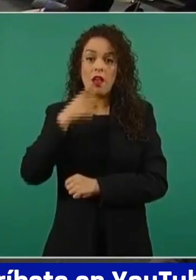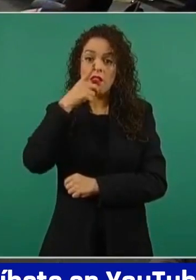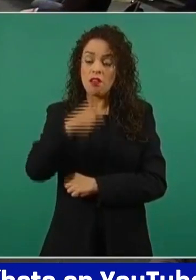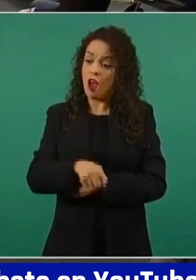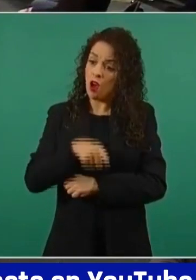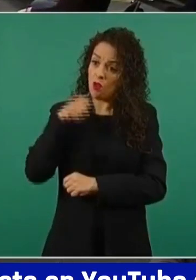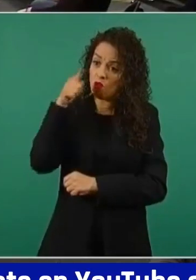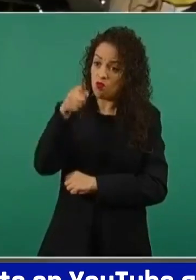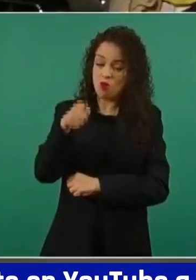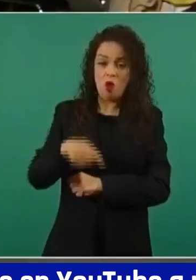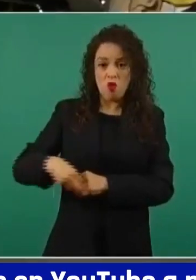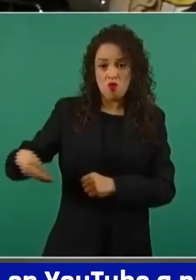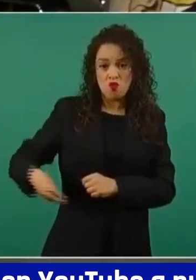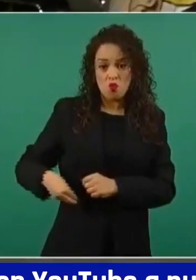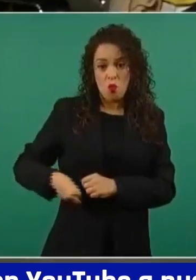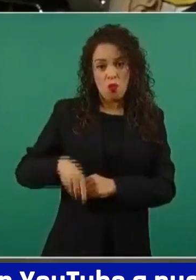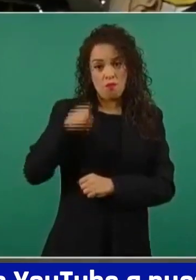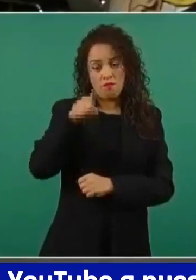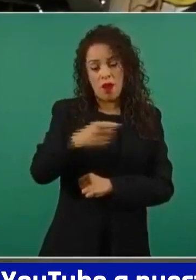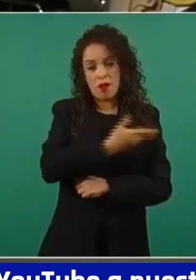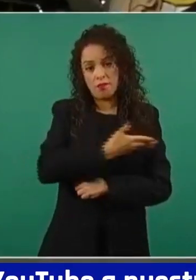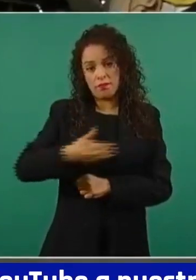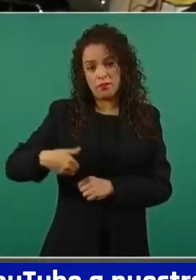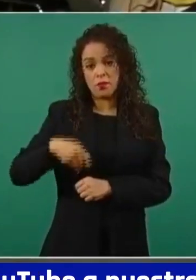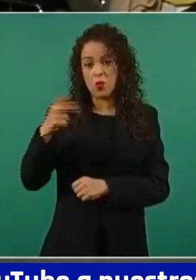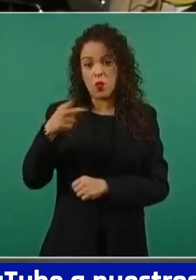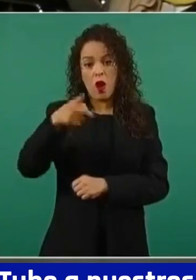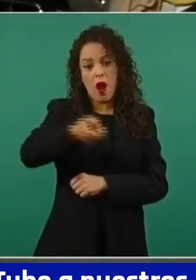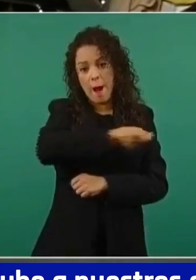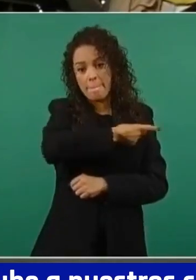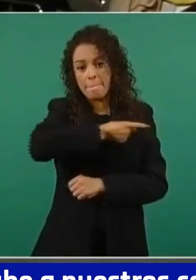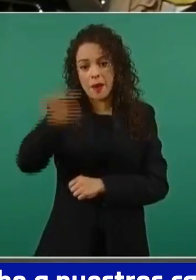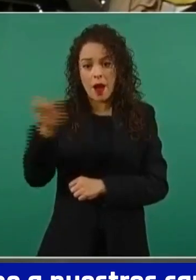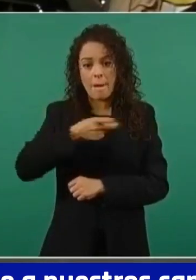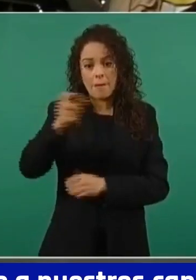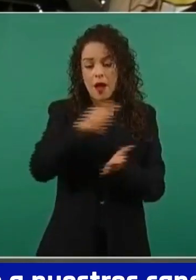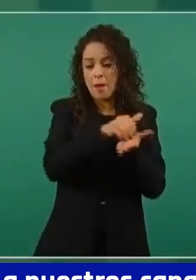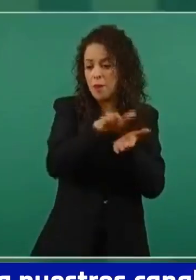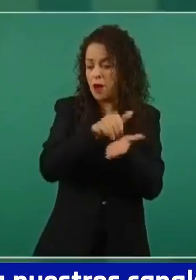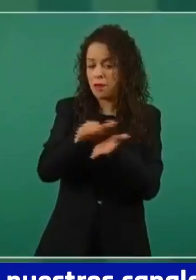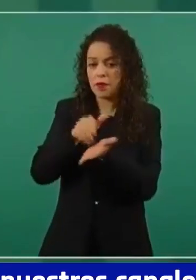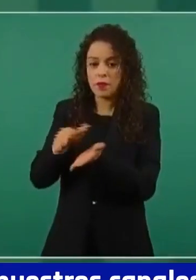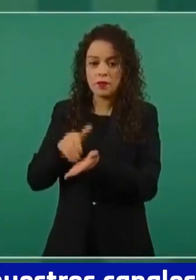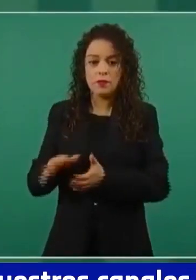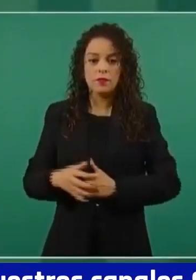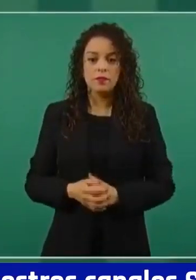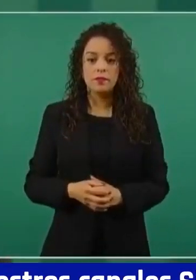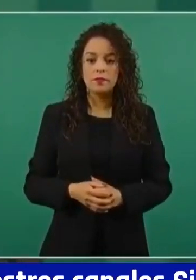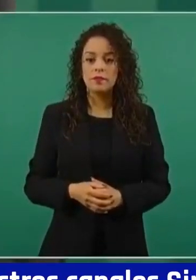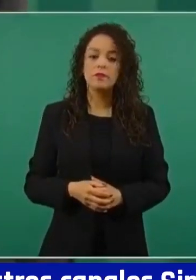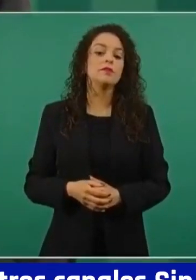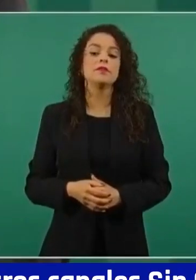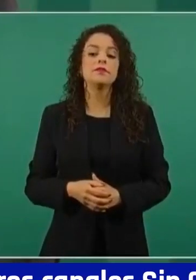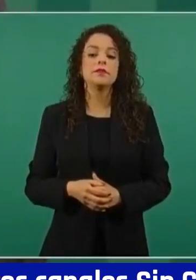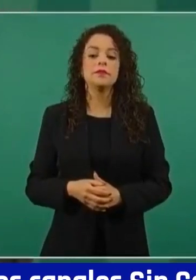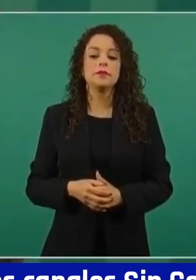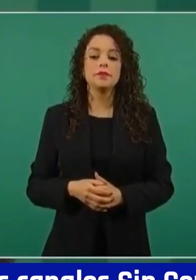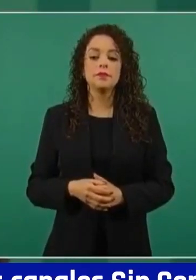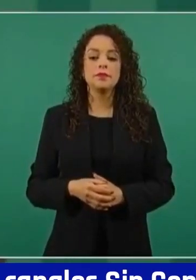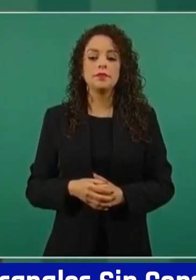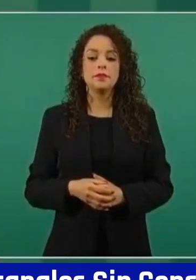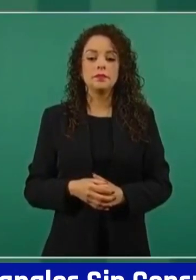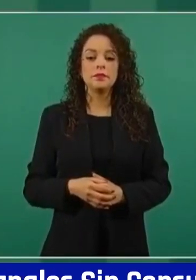dicen que usted los despidió y que los y que los están echando para afuera, ¿no? No son los trabajadores, eso es El Universal seguramente.